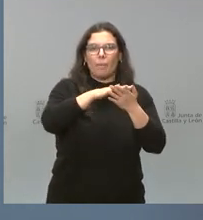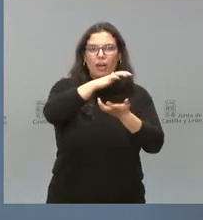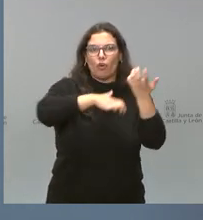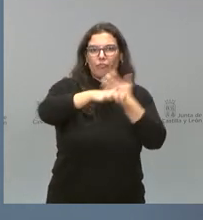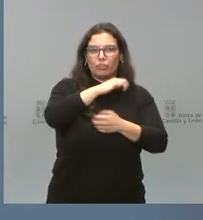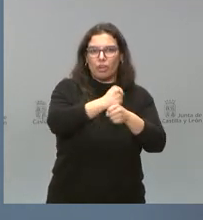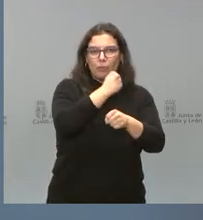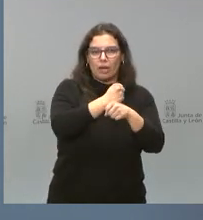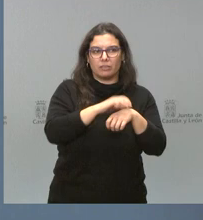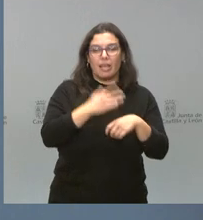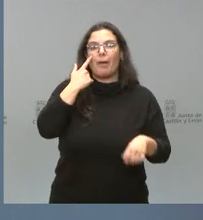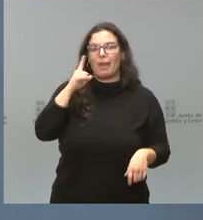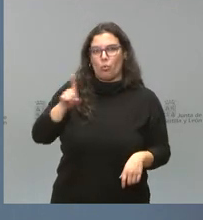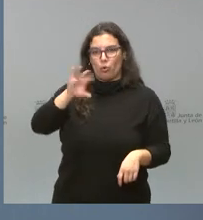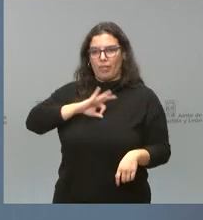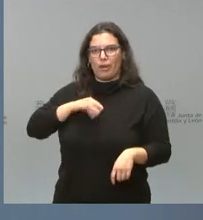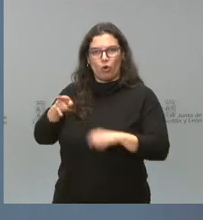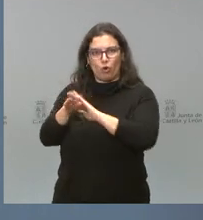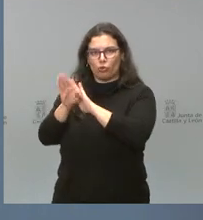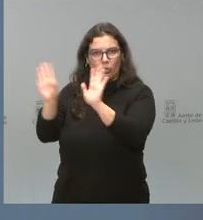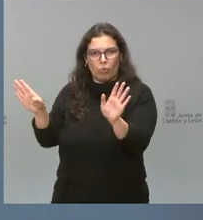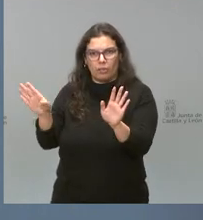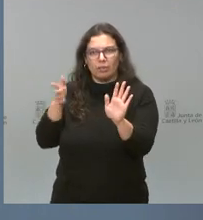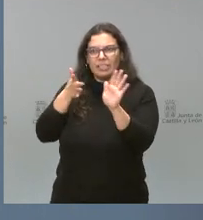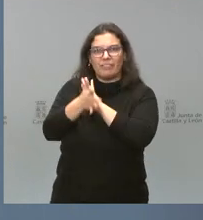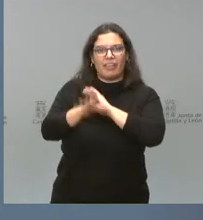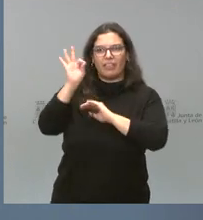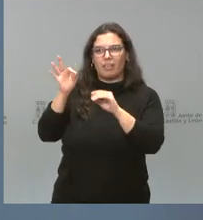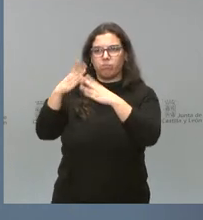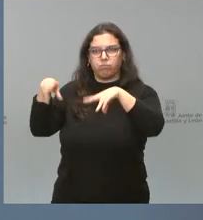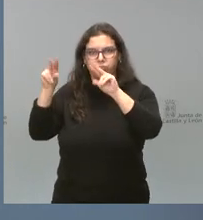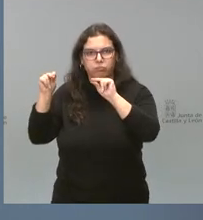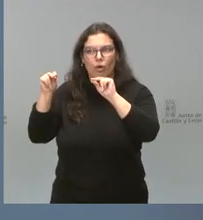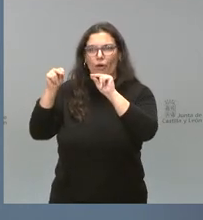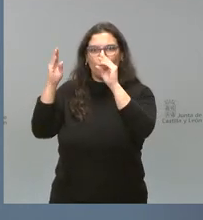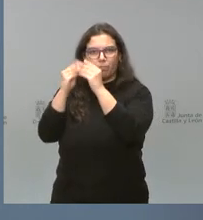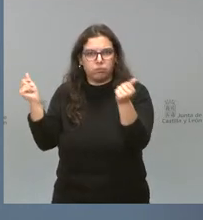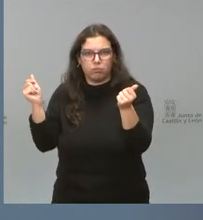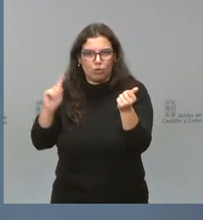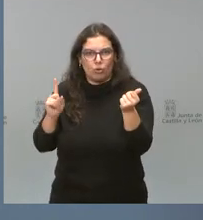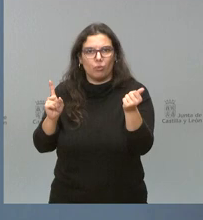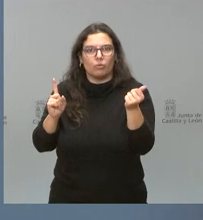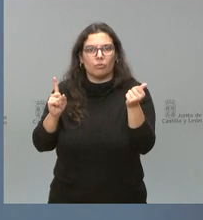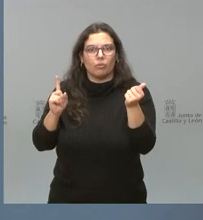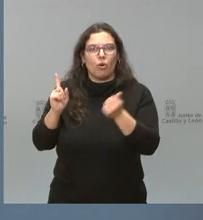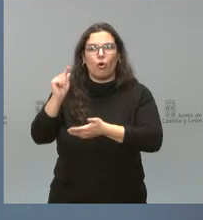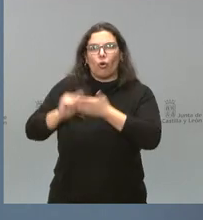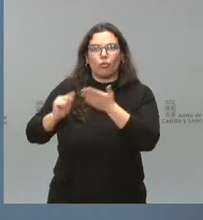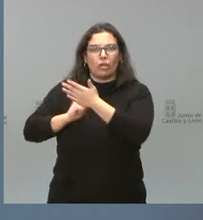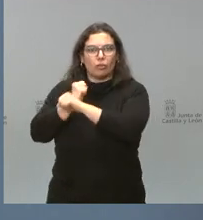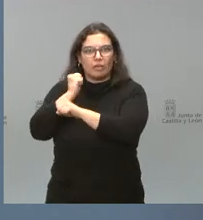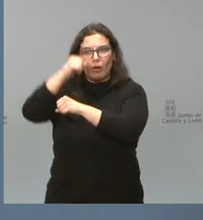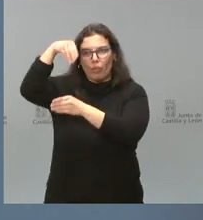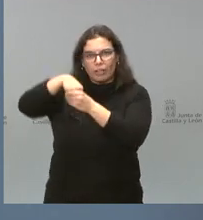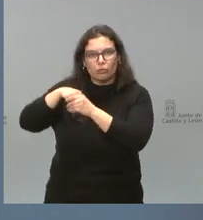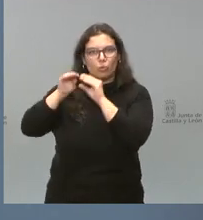de enero el SERLA sigue existiendo. No ha habido ninguna decisión que suponga el fin del SERLA ni el fin tampoco de los contratos de trabajo que